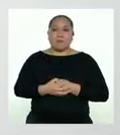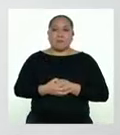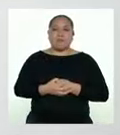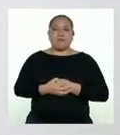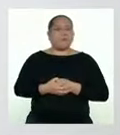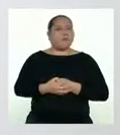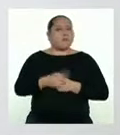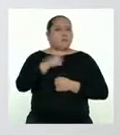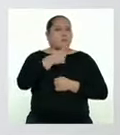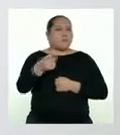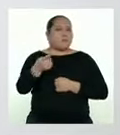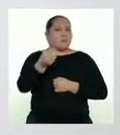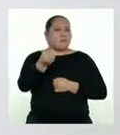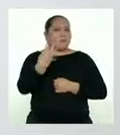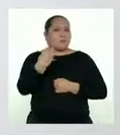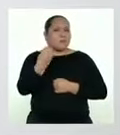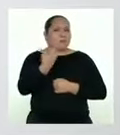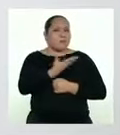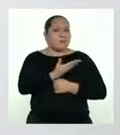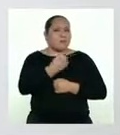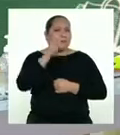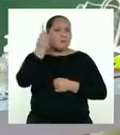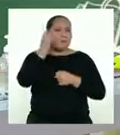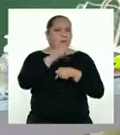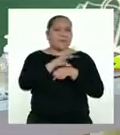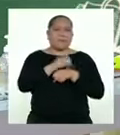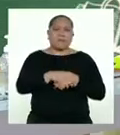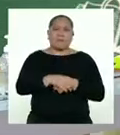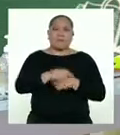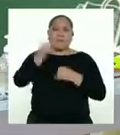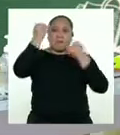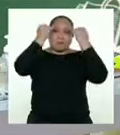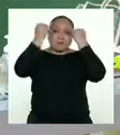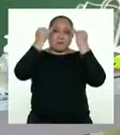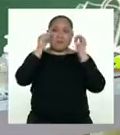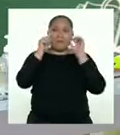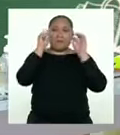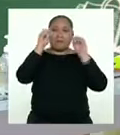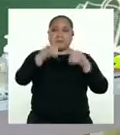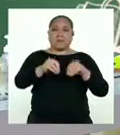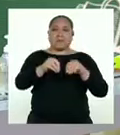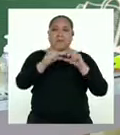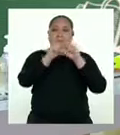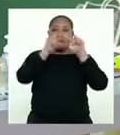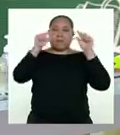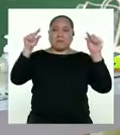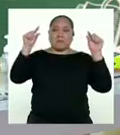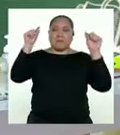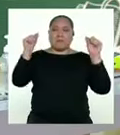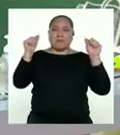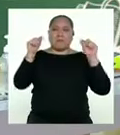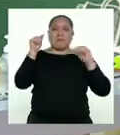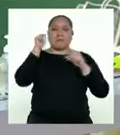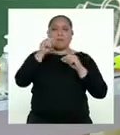¿De qué nos habla este primer consejo? La idea está explícita en el encabezado inicial. La importancia de